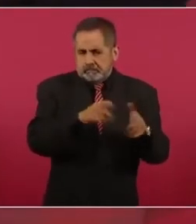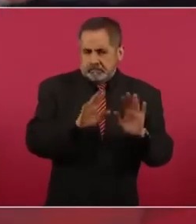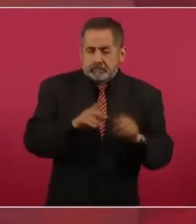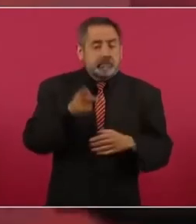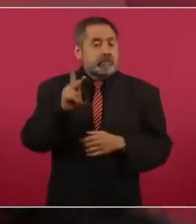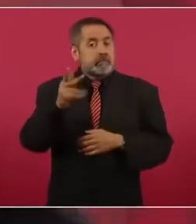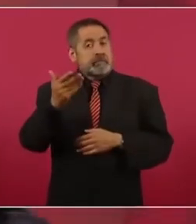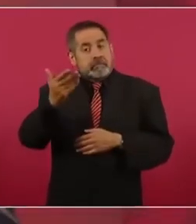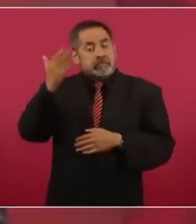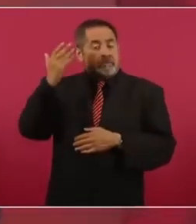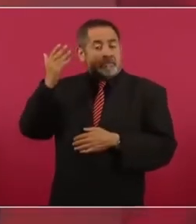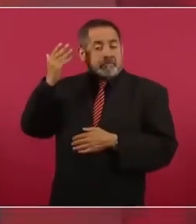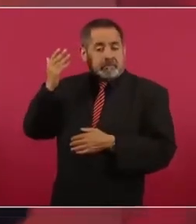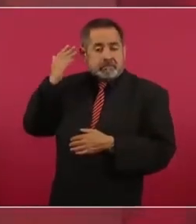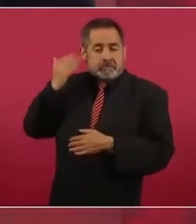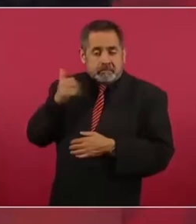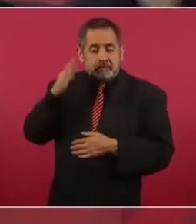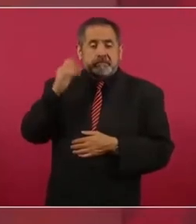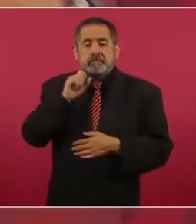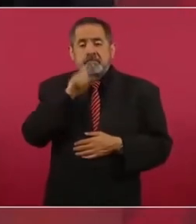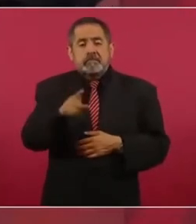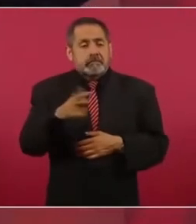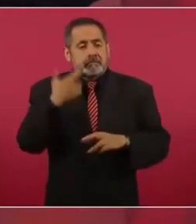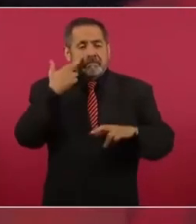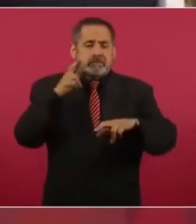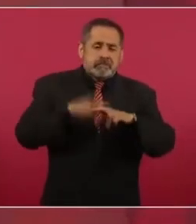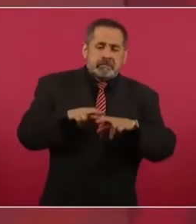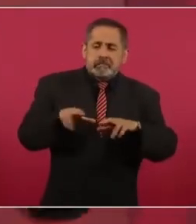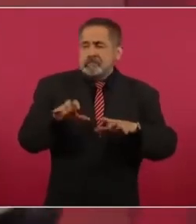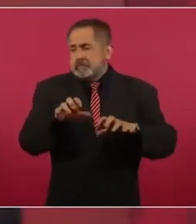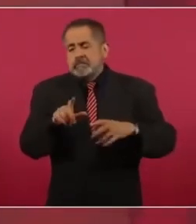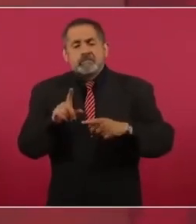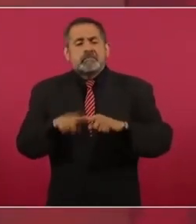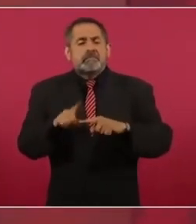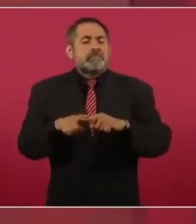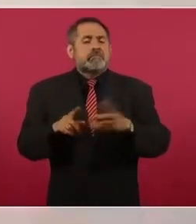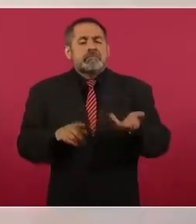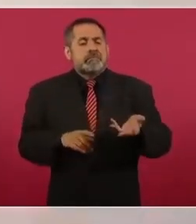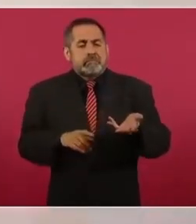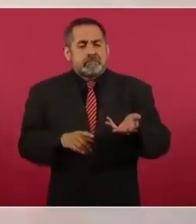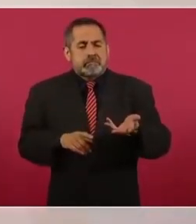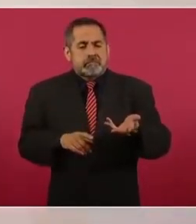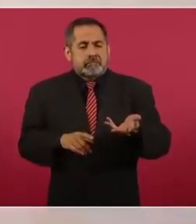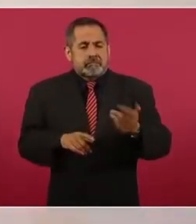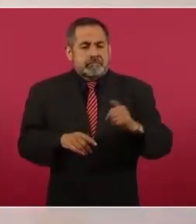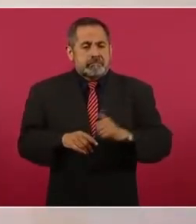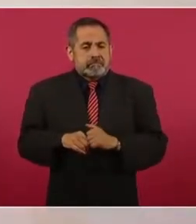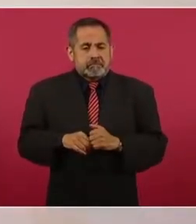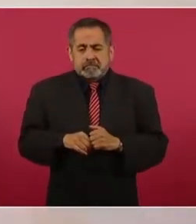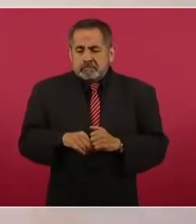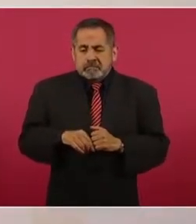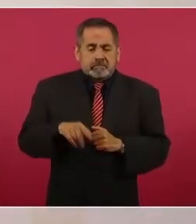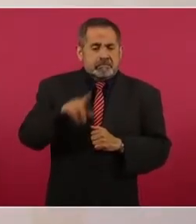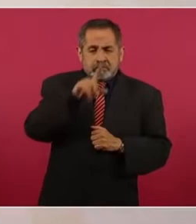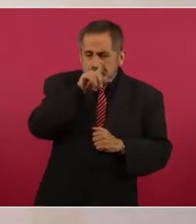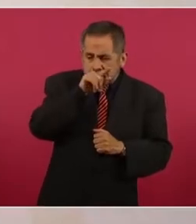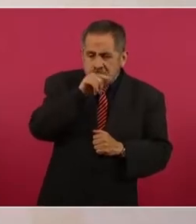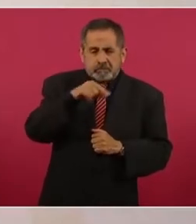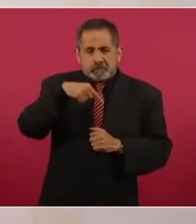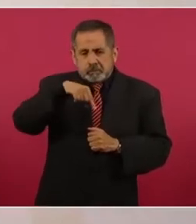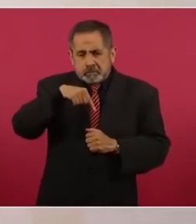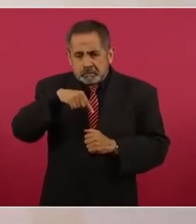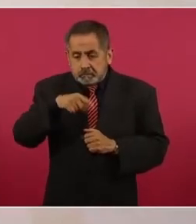Antes los rateros eran los que se robaban una gallina, un pavo,